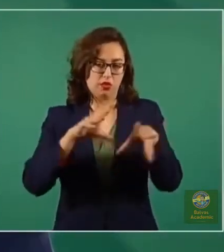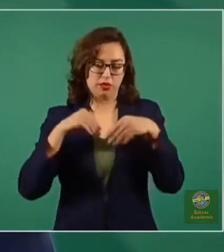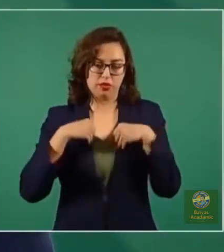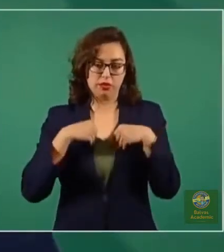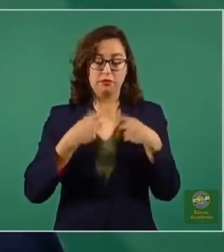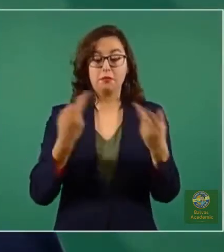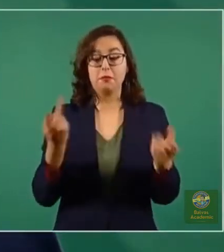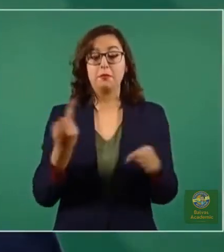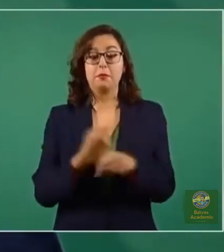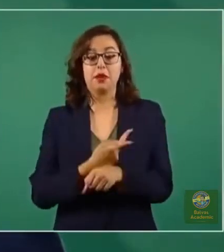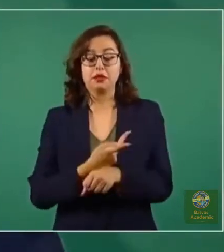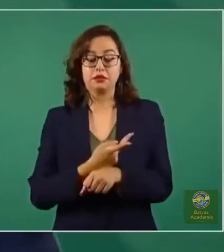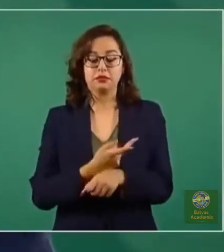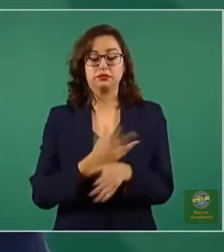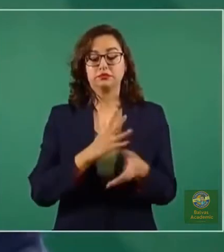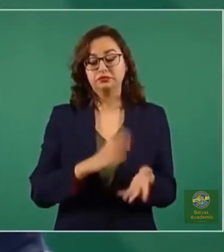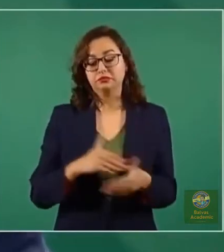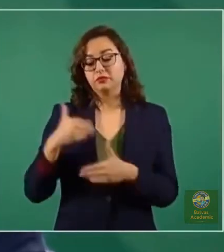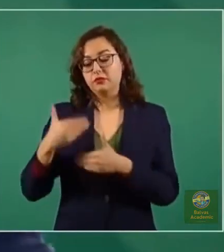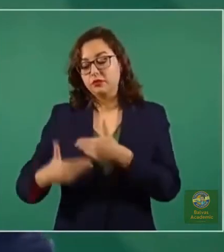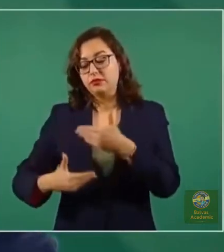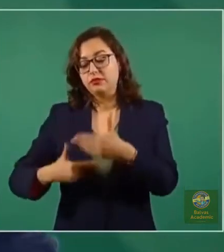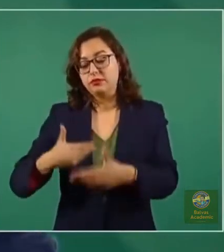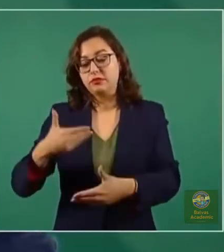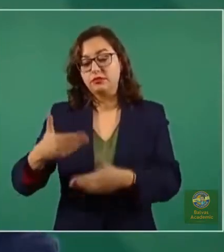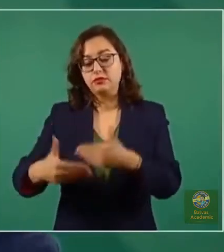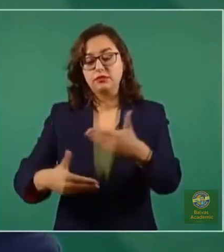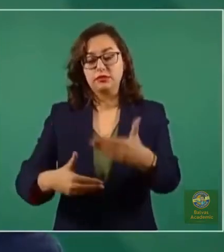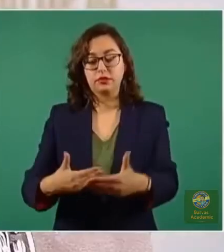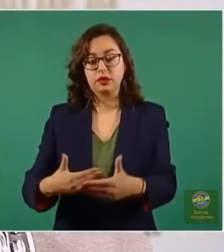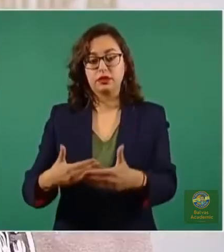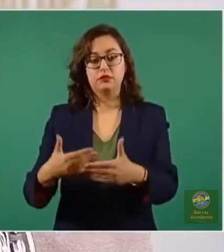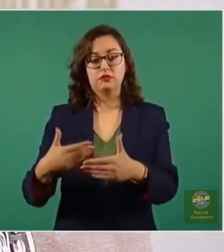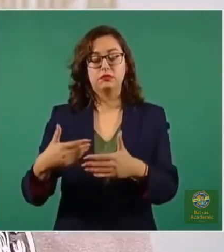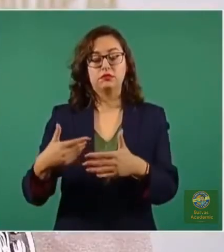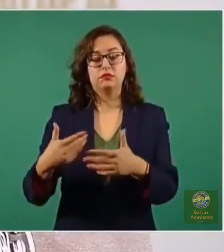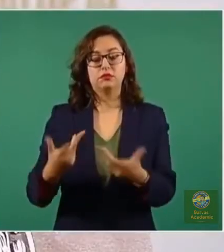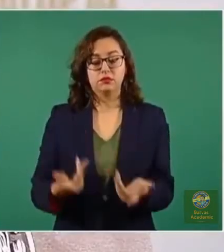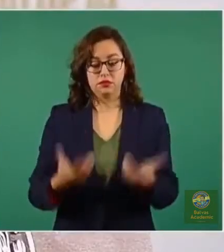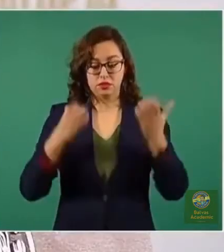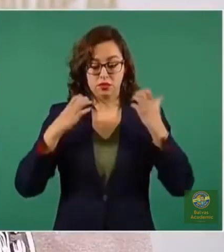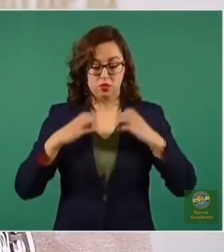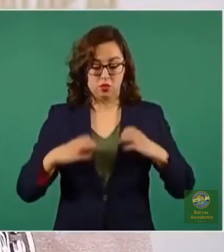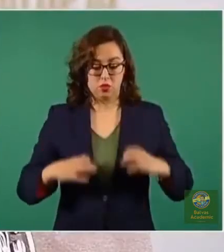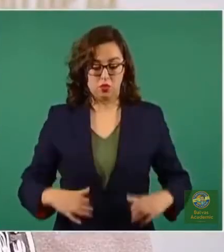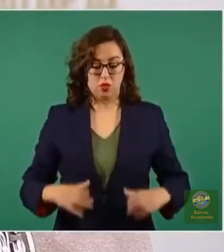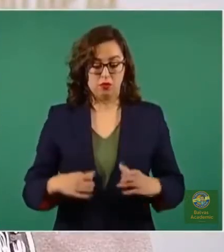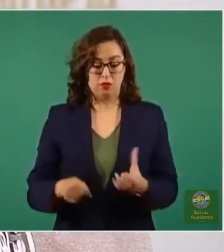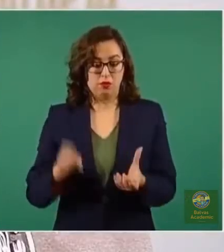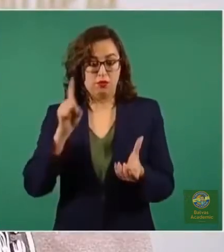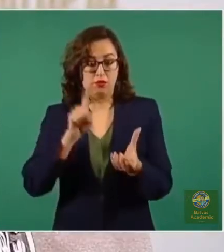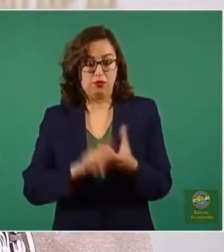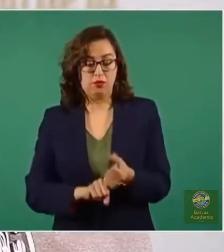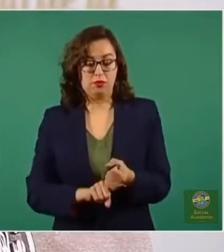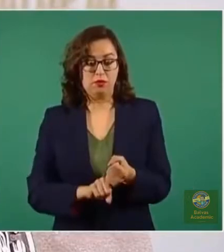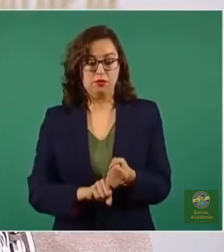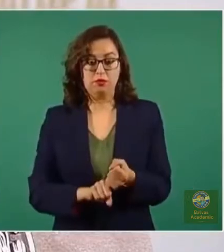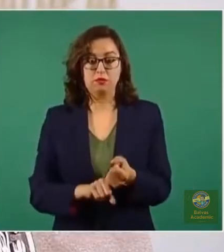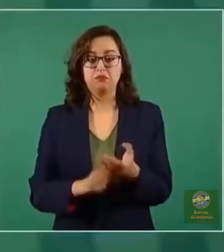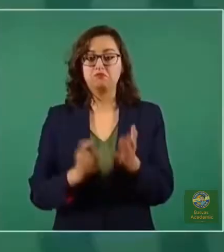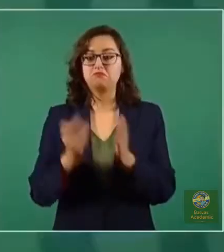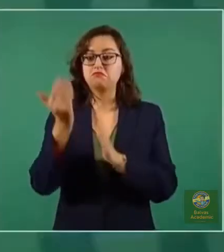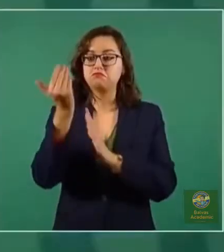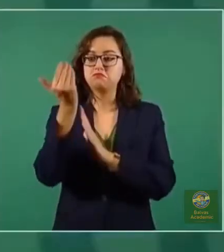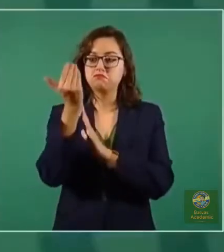semanas o meses después de la respuesta original, el sistema de defensas, el sistema inmune pasa a un